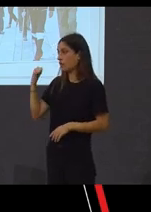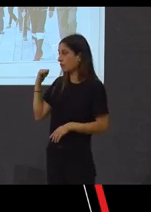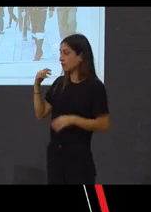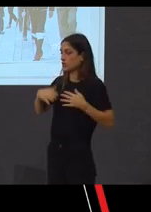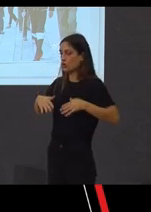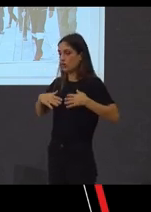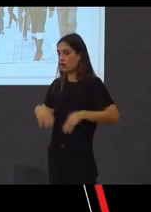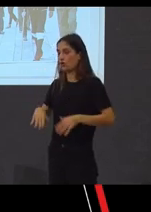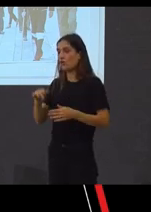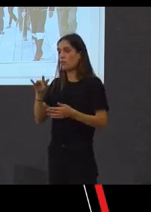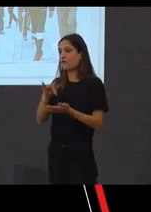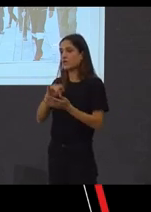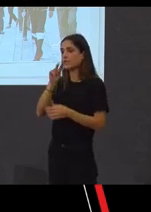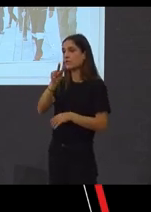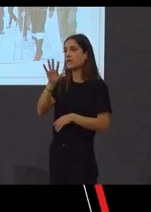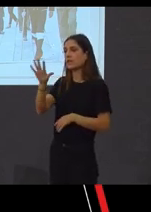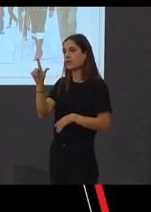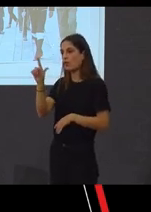25 de xullo.